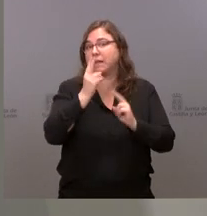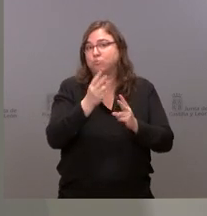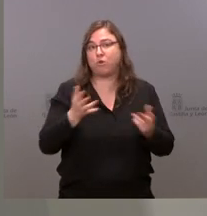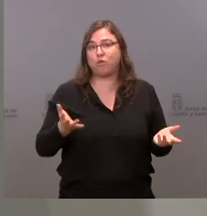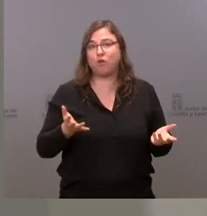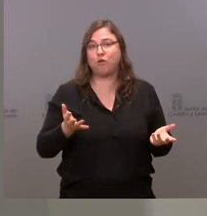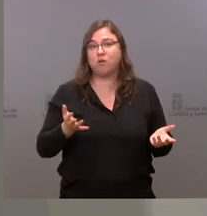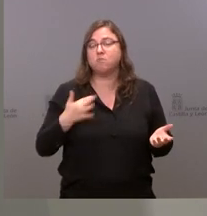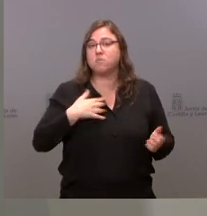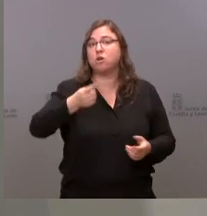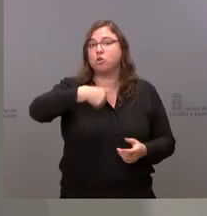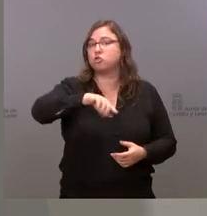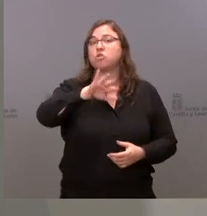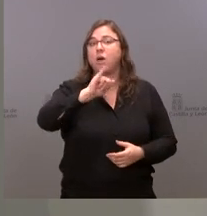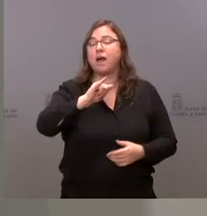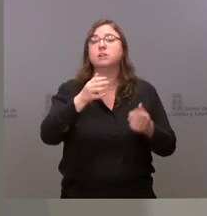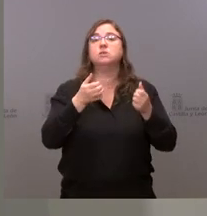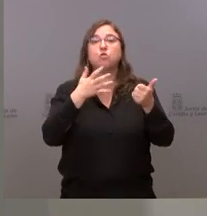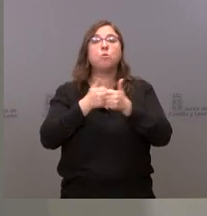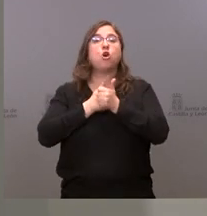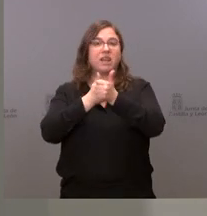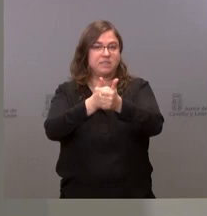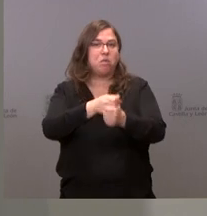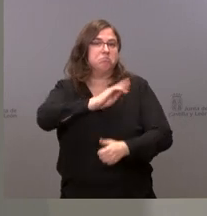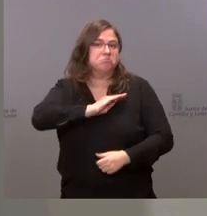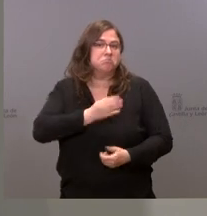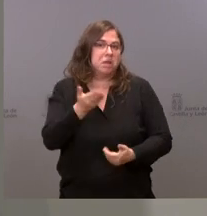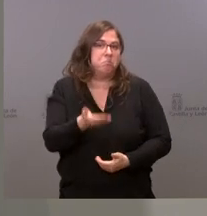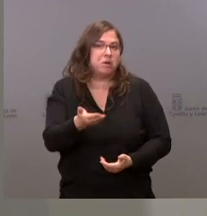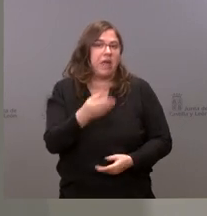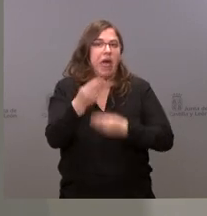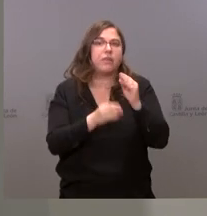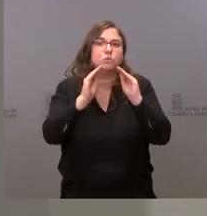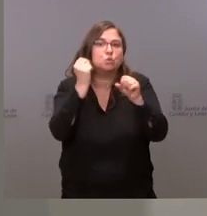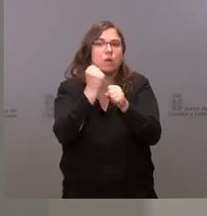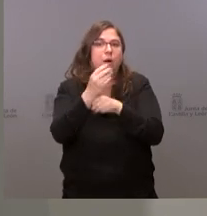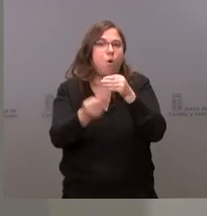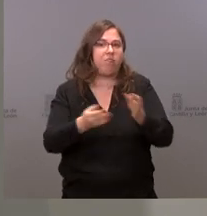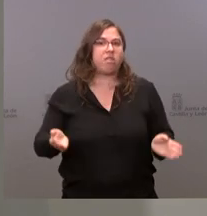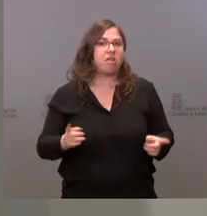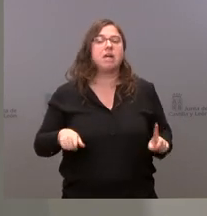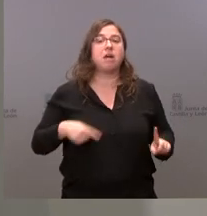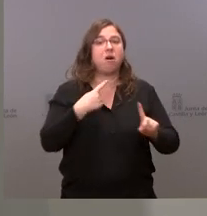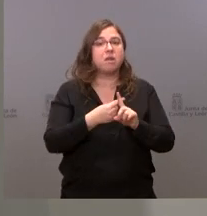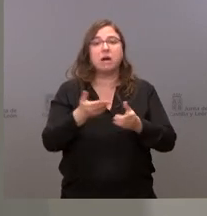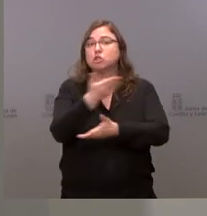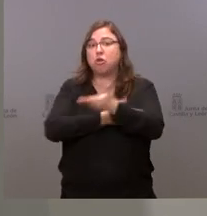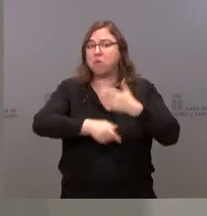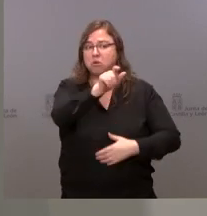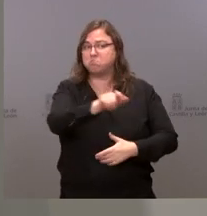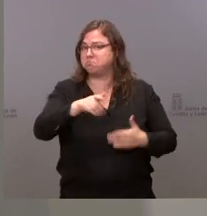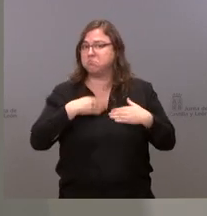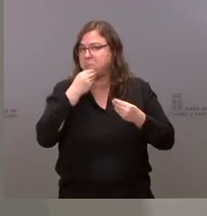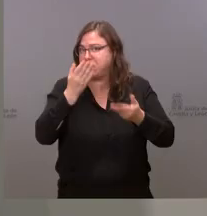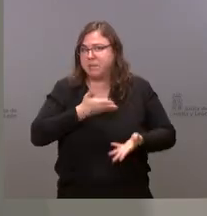que tenemos un número de rastreadores ciertamente importante que realizan su trabajo y que, además, cualquier colaboración ciudadana en este ámbito